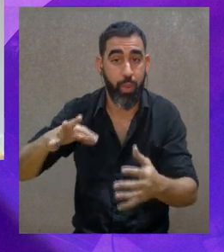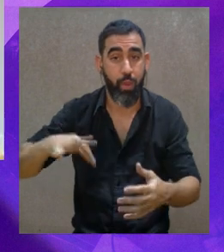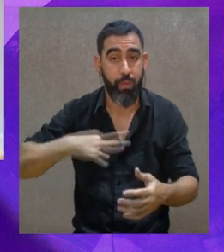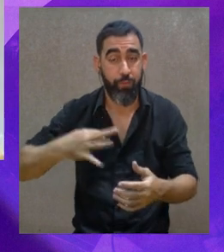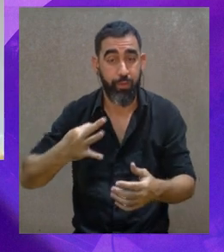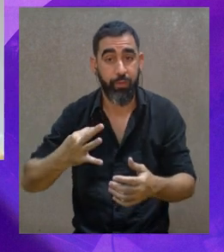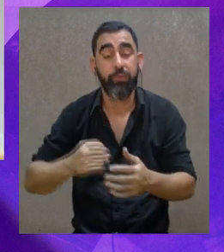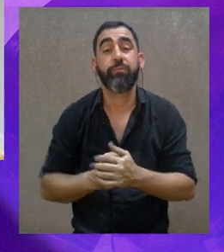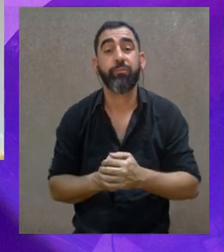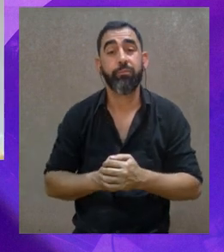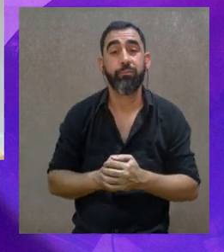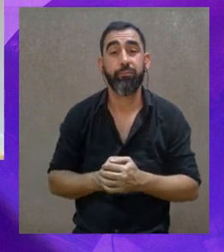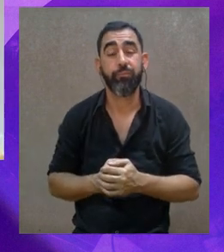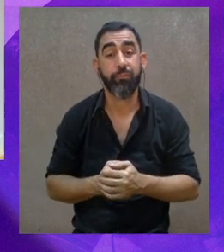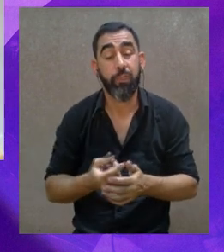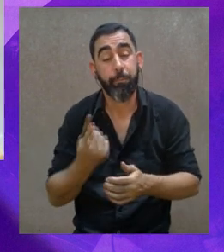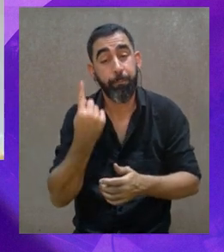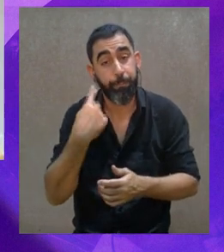llegar a otros lugares donde queremos llegar.